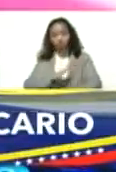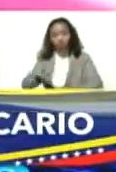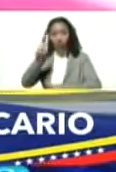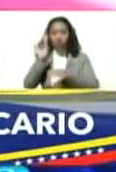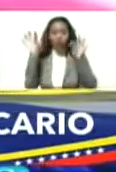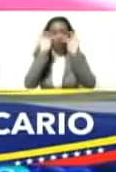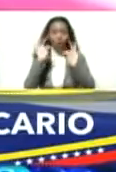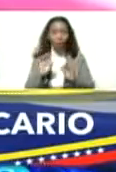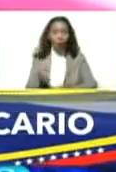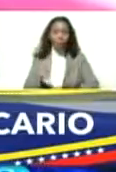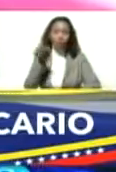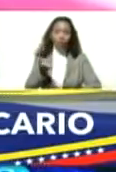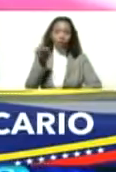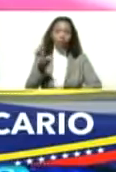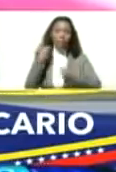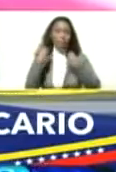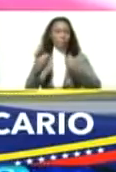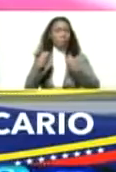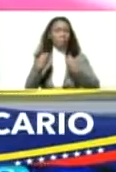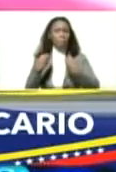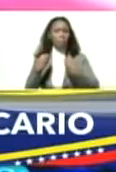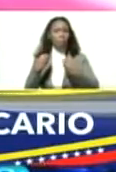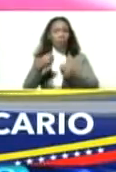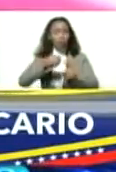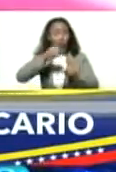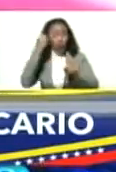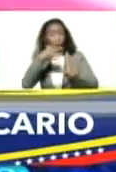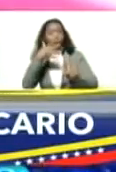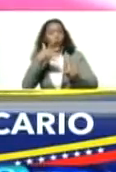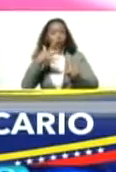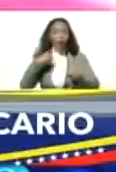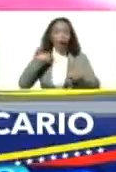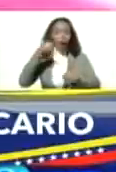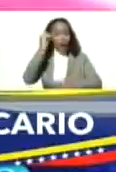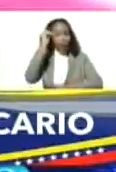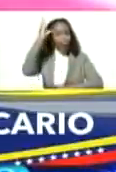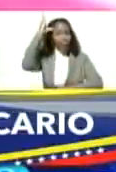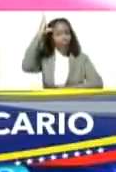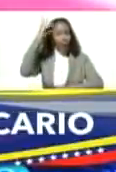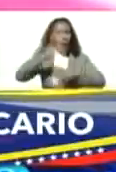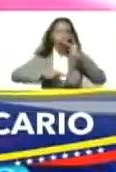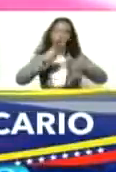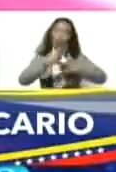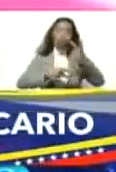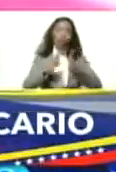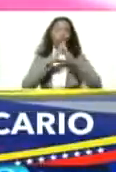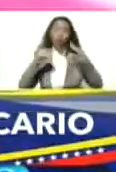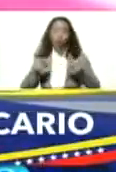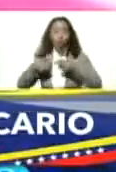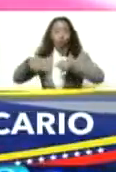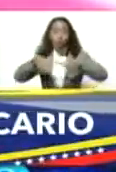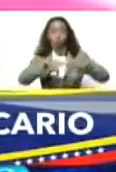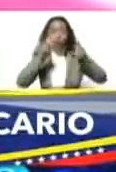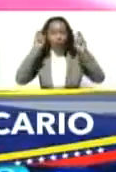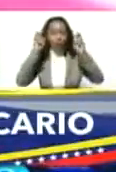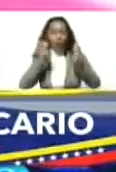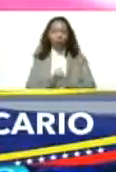manera virtuosa para que impacte las capacidades productivas de todos los sectores,